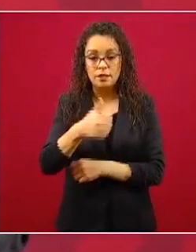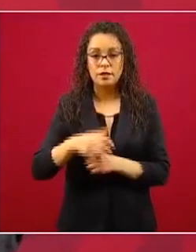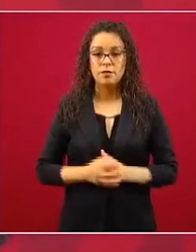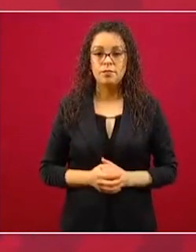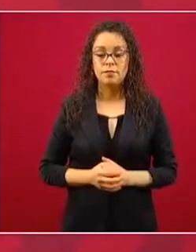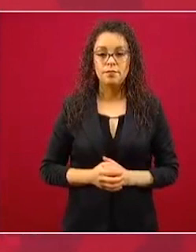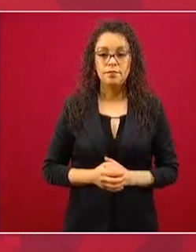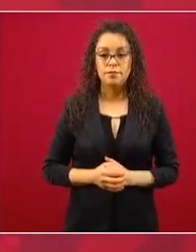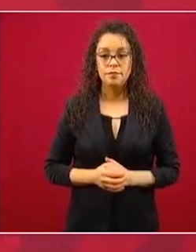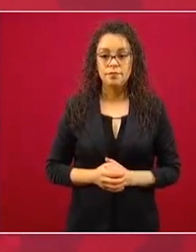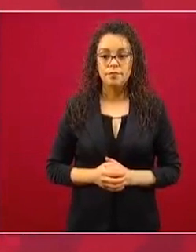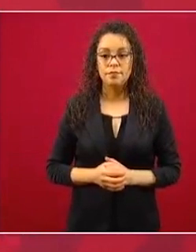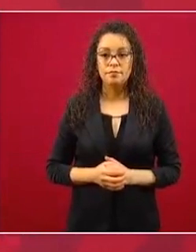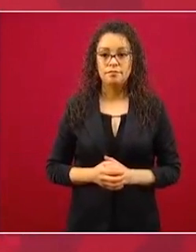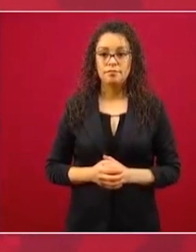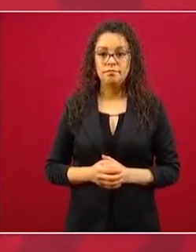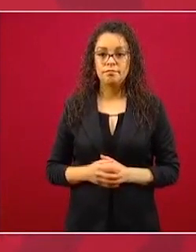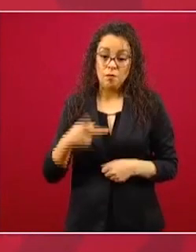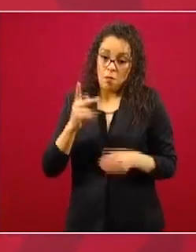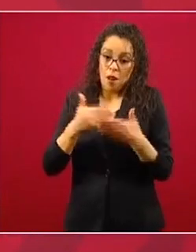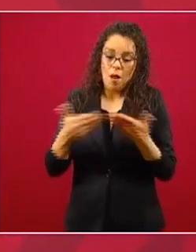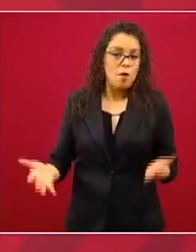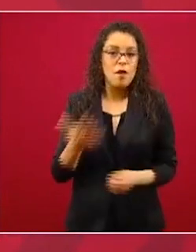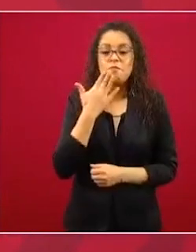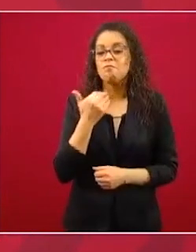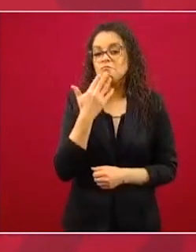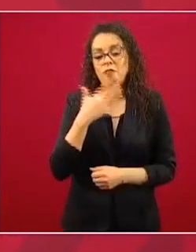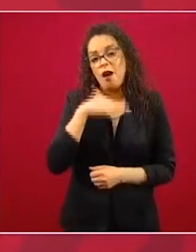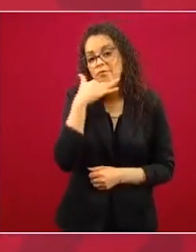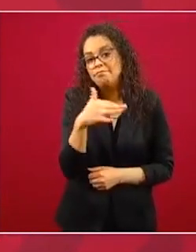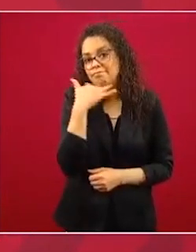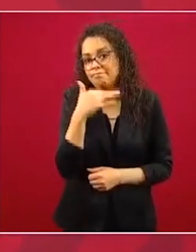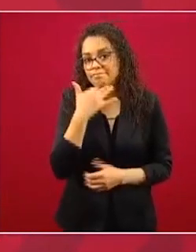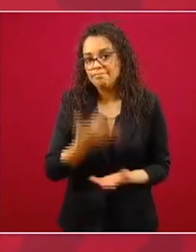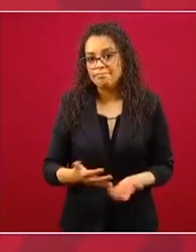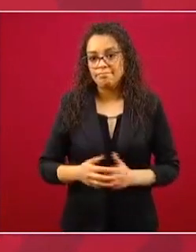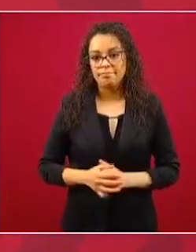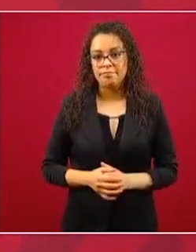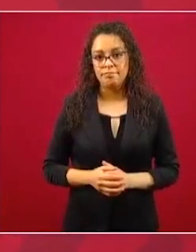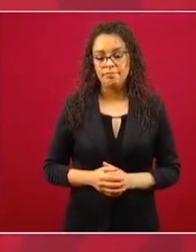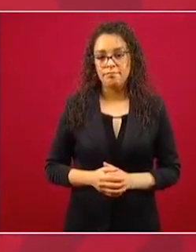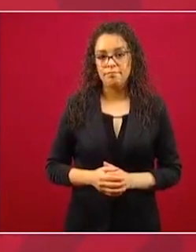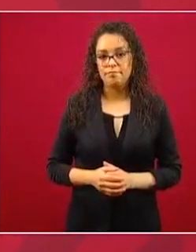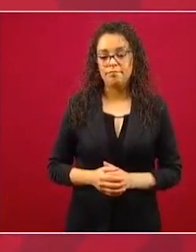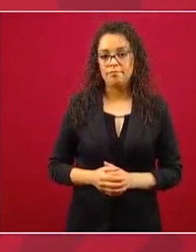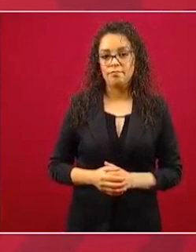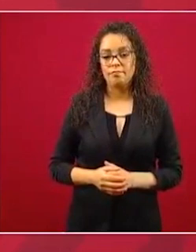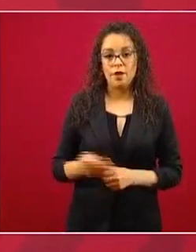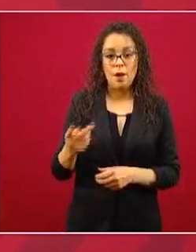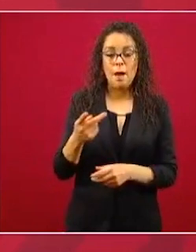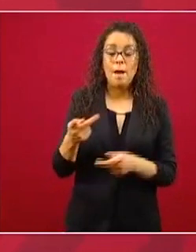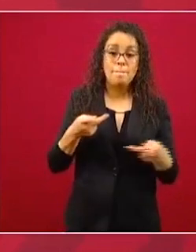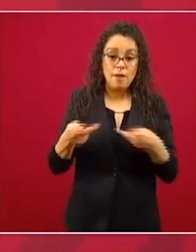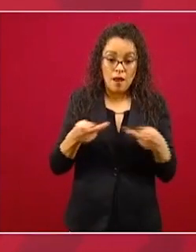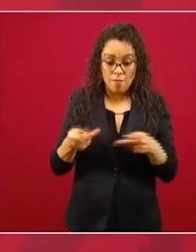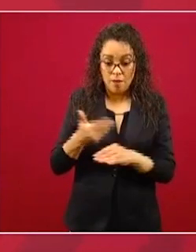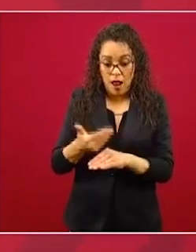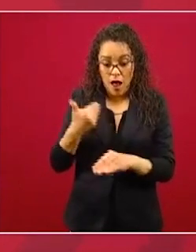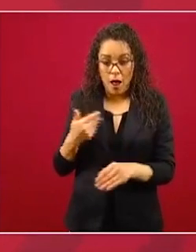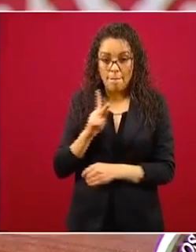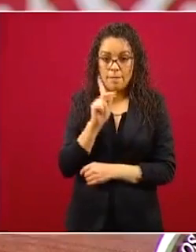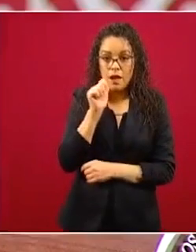Pero no hay corrupción. Se está haciendo un plan para cada una de las